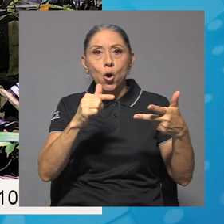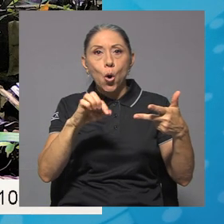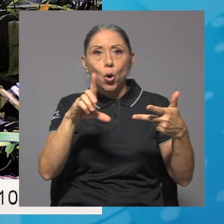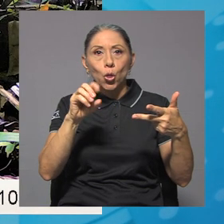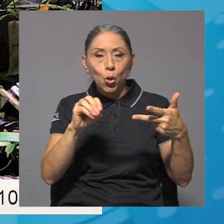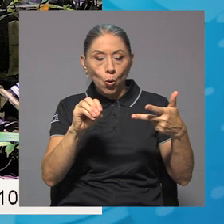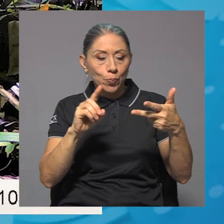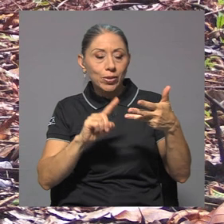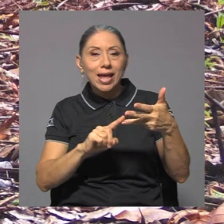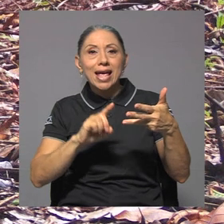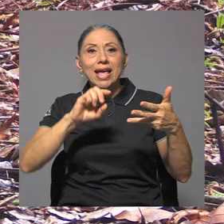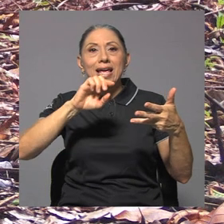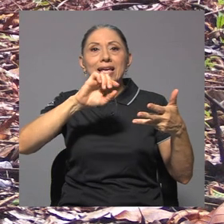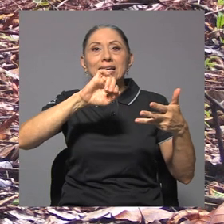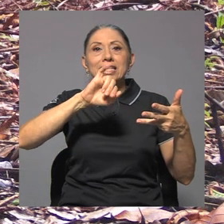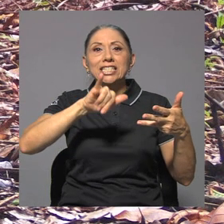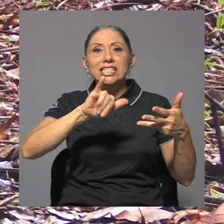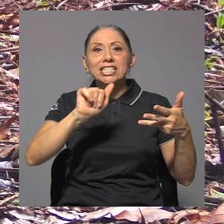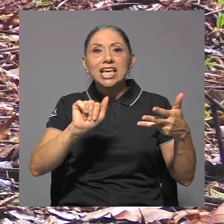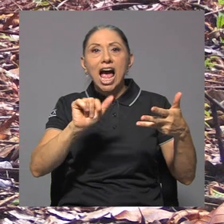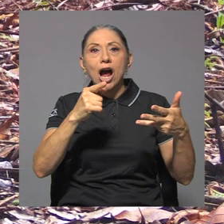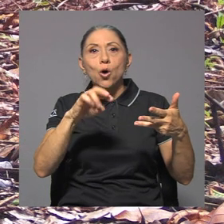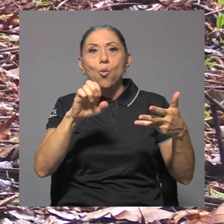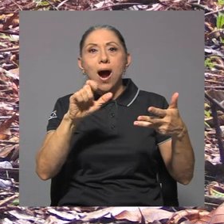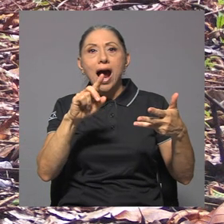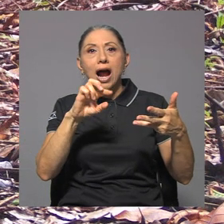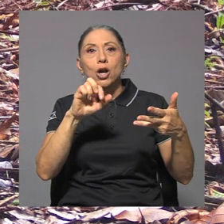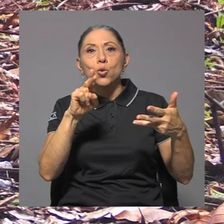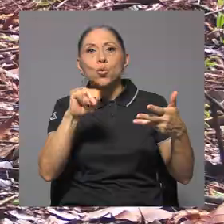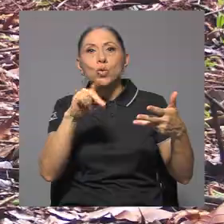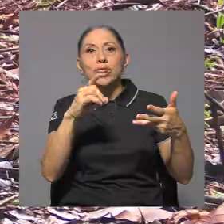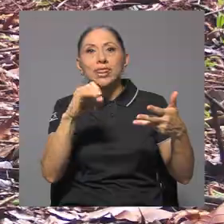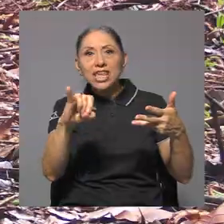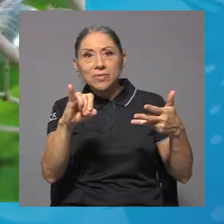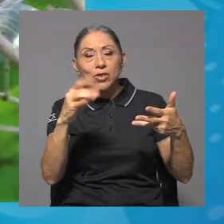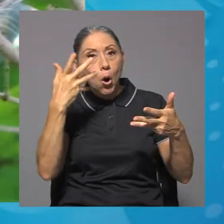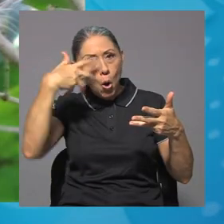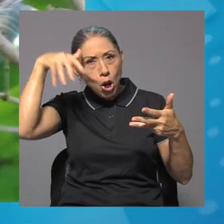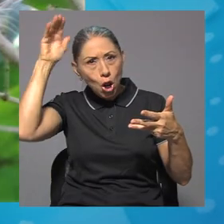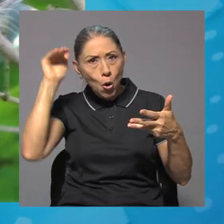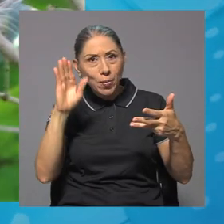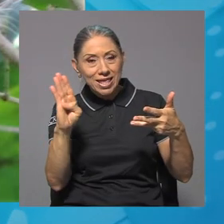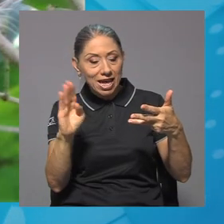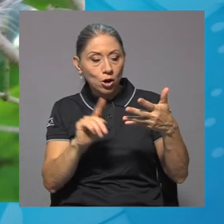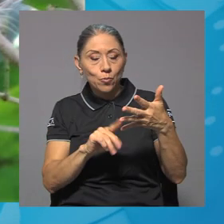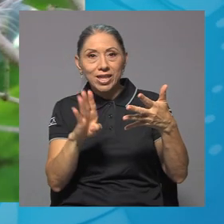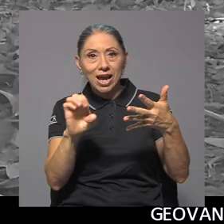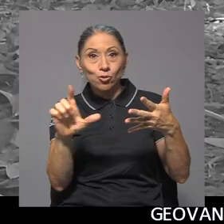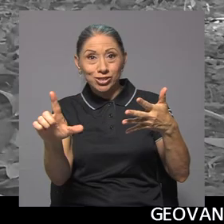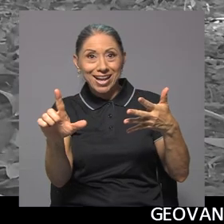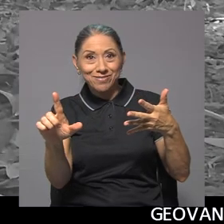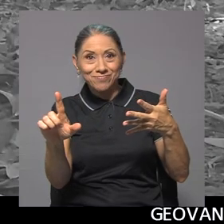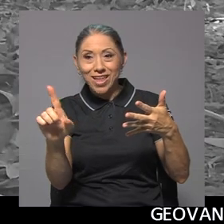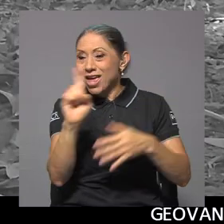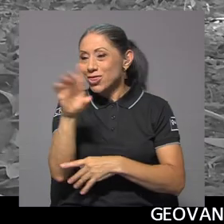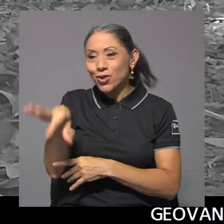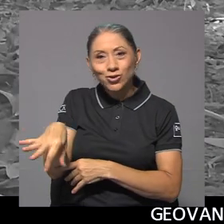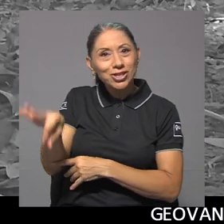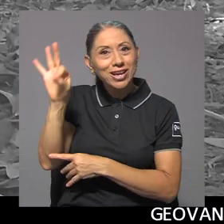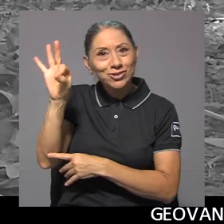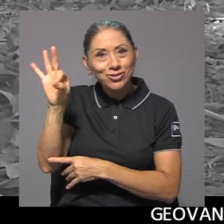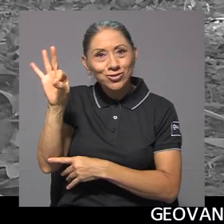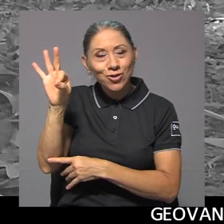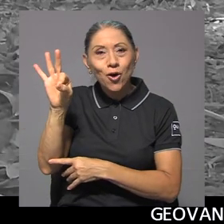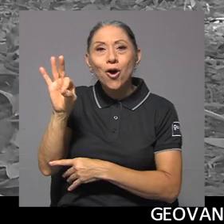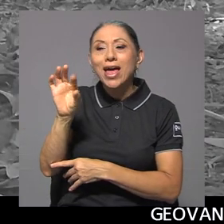u ocelote, el jaguarundí o león breñero y el caucel. No se registró